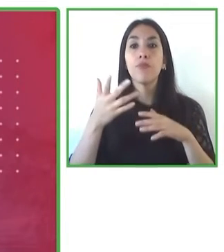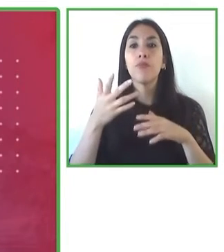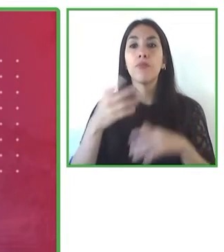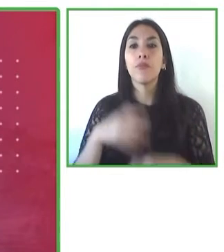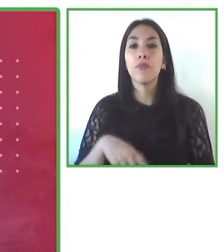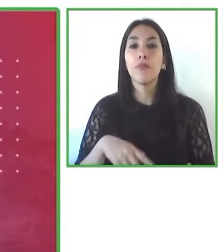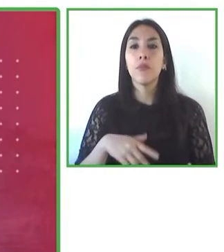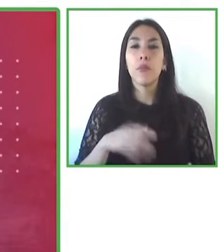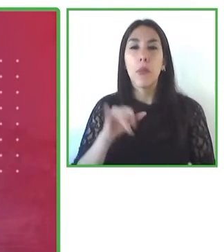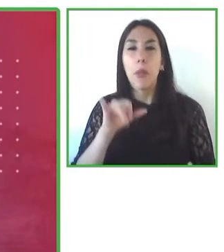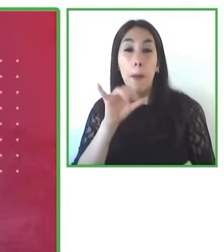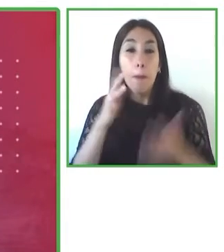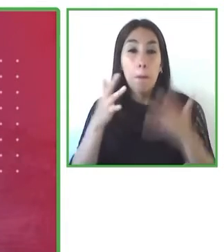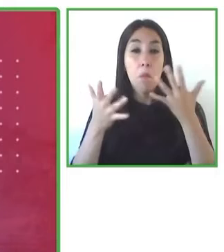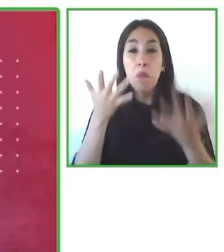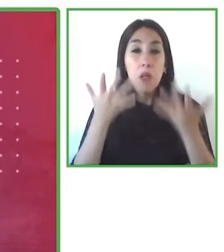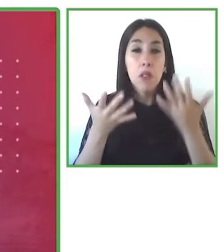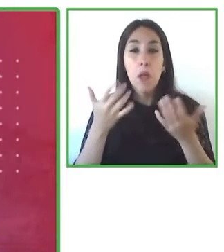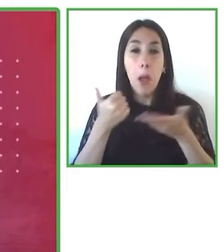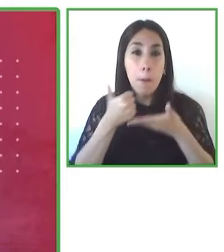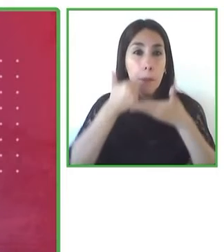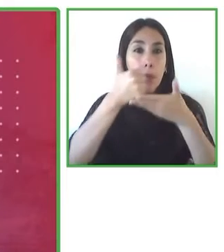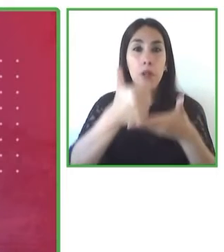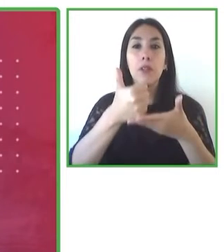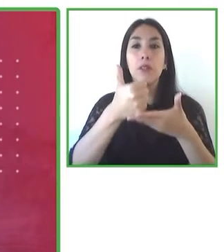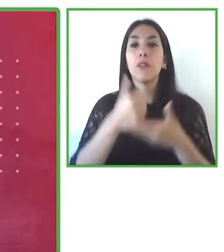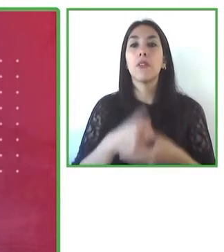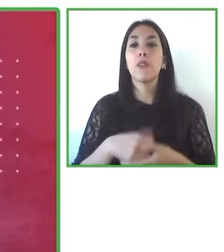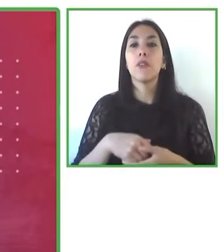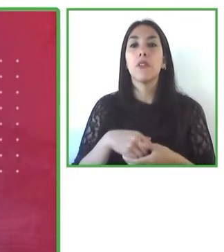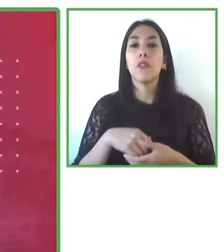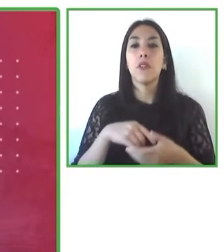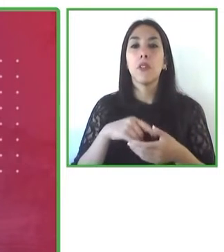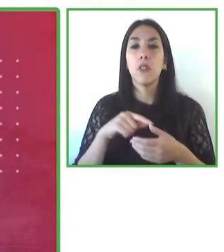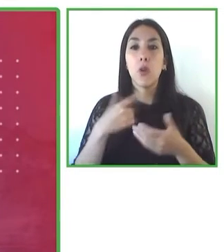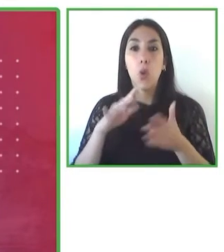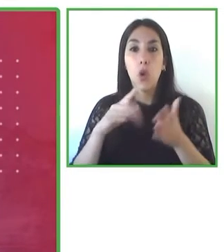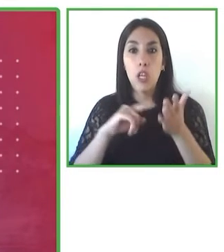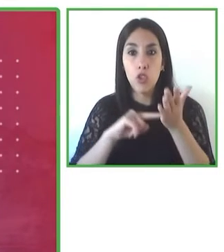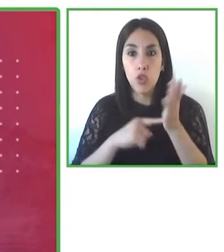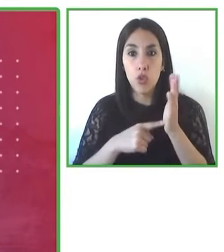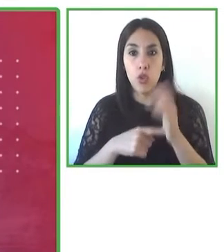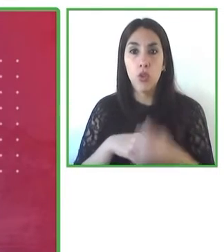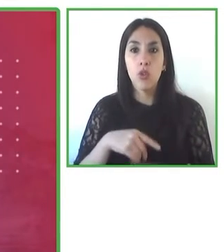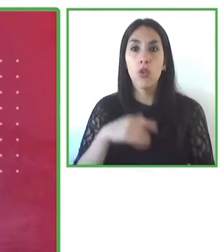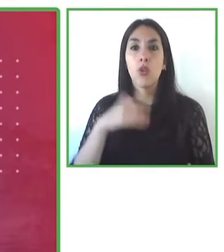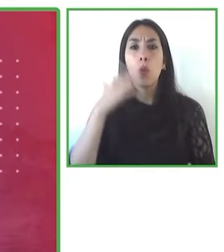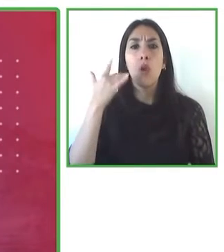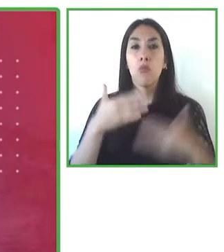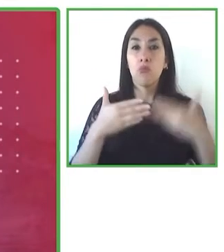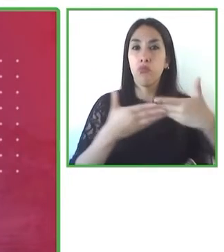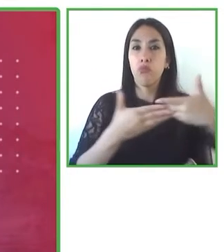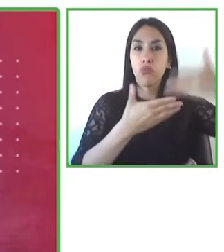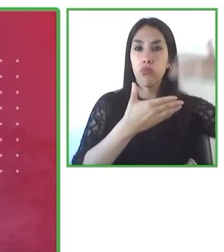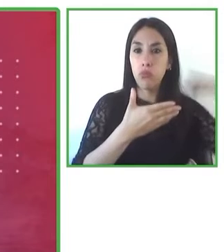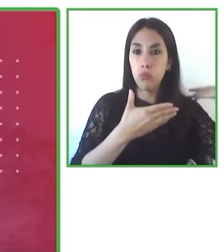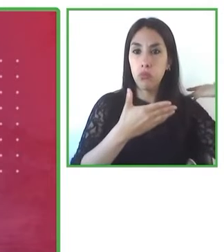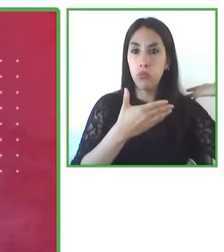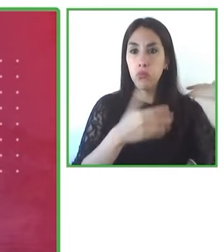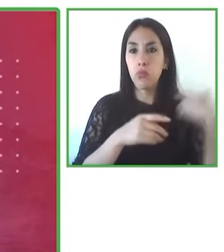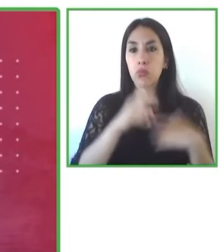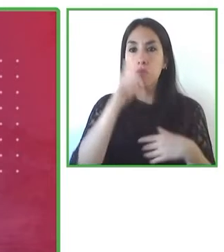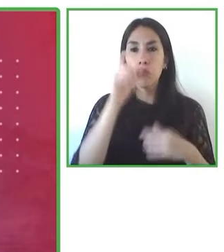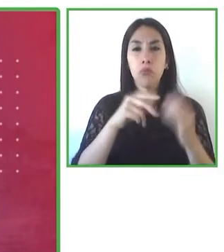solución, porque eran muy pocos los materiales de lectura accesibles, sobre todo en los países de América Latina, para personas con discapacidad visual,